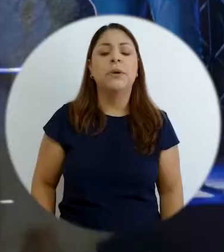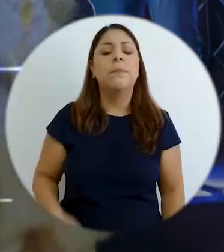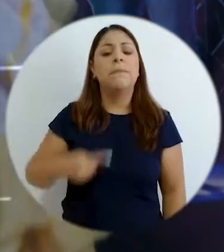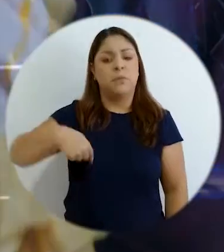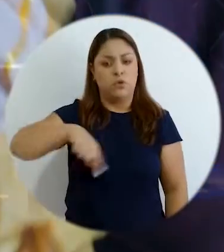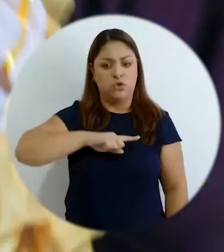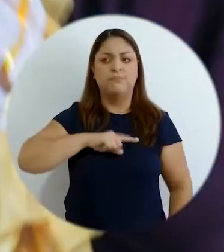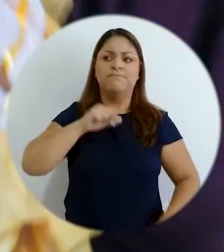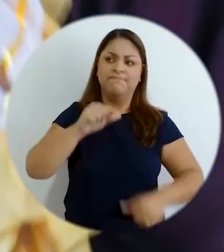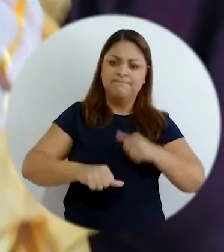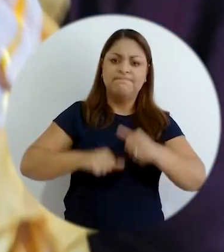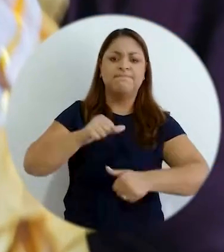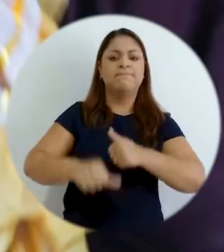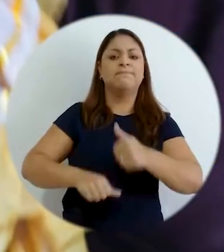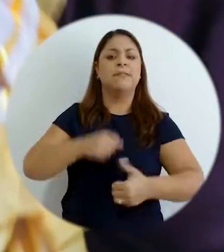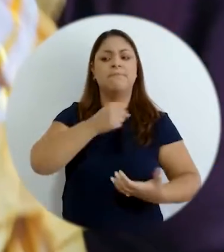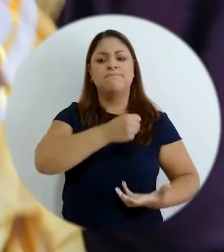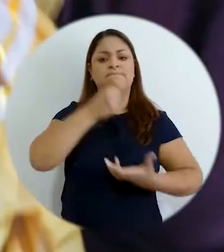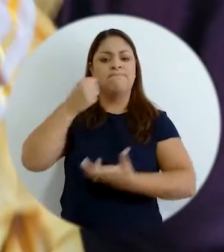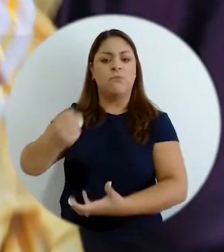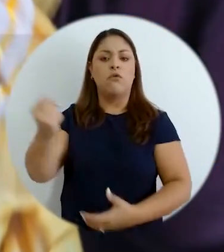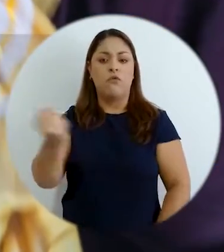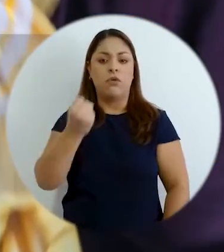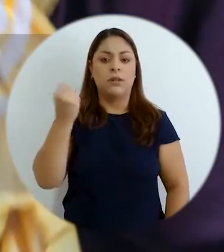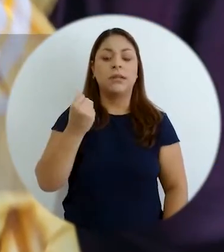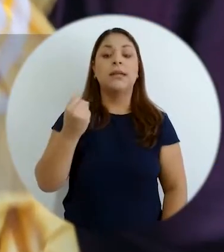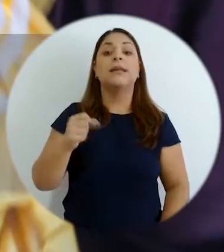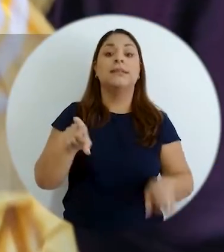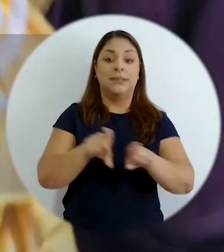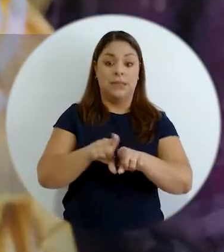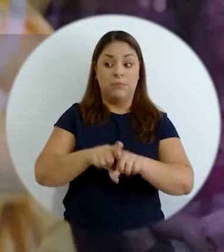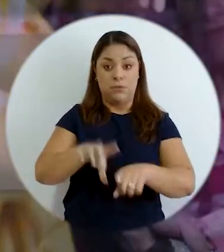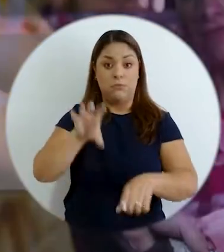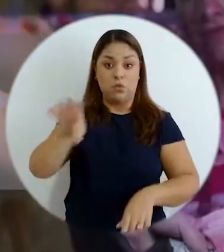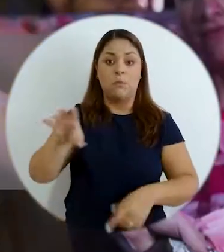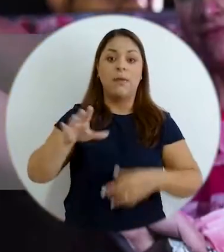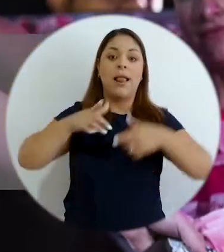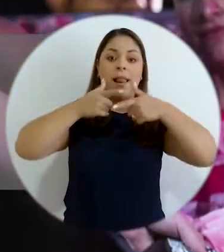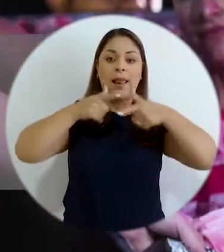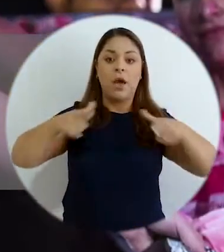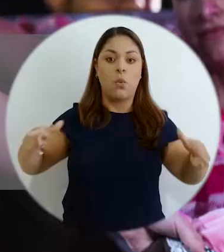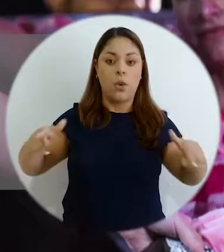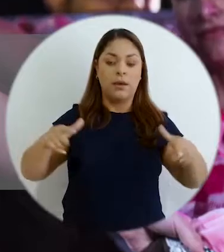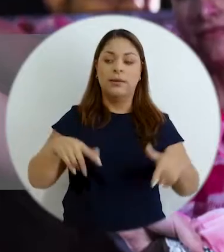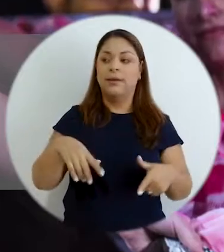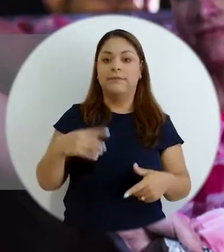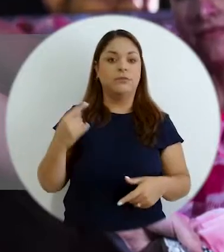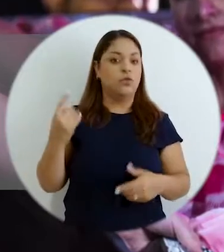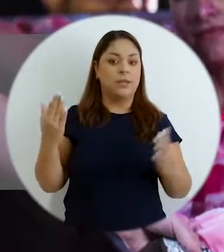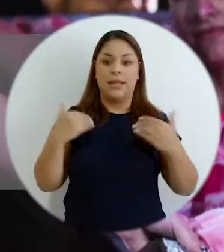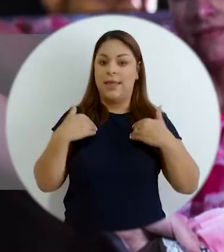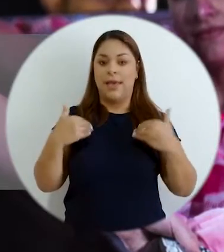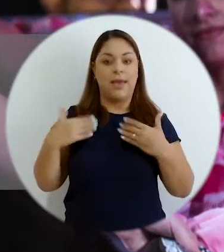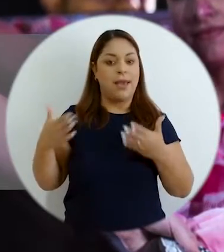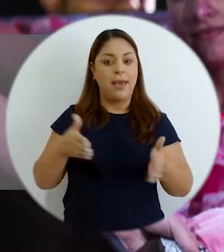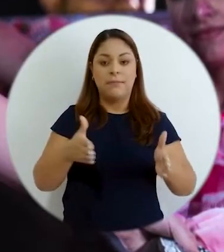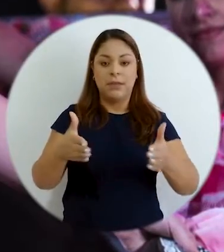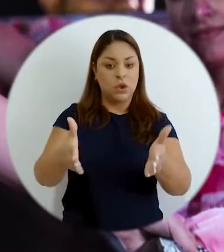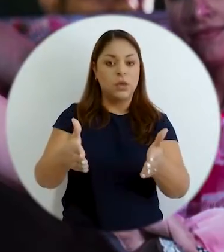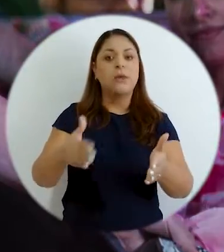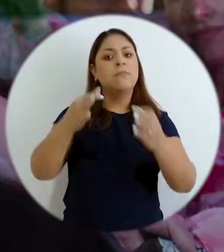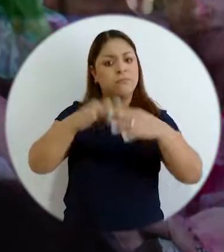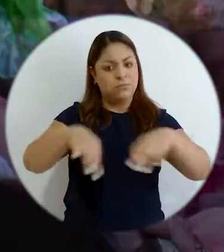fresas entonces hemos estado invirtiendo fuertemente nosotros tenemos la zona de la legua en Vara Blanca que no tenía camino